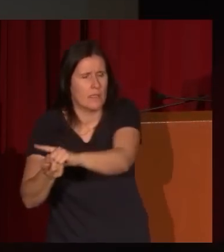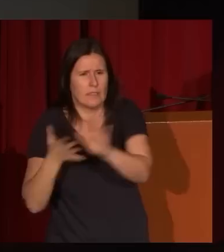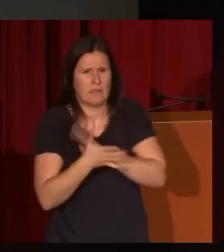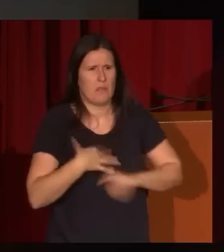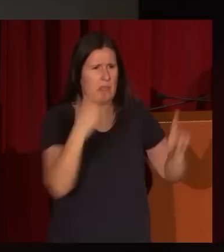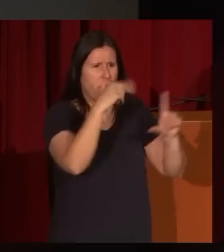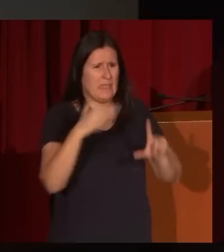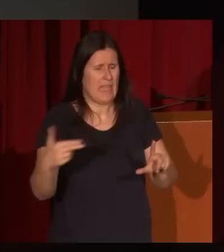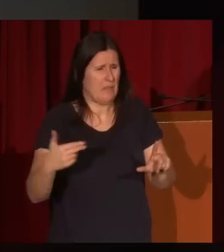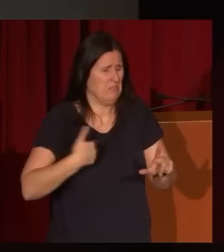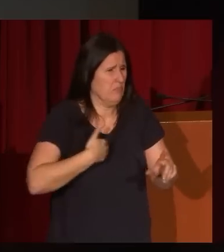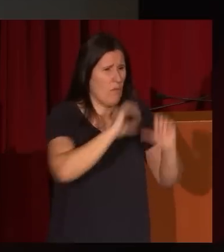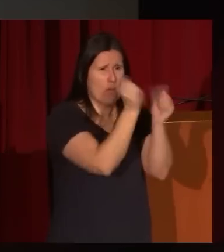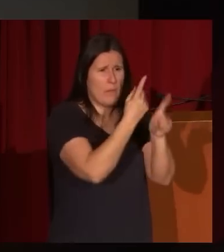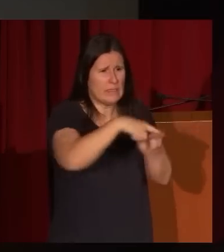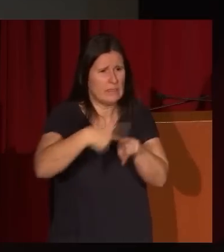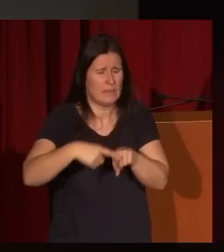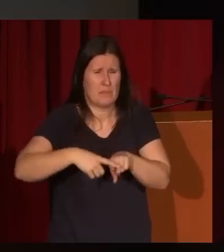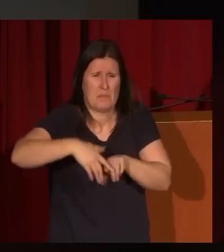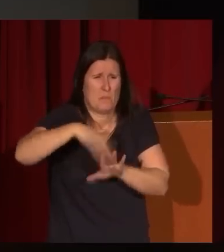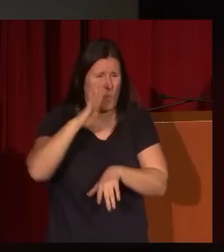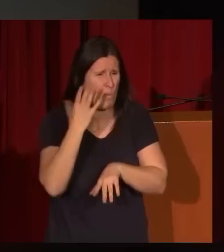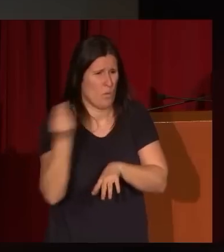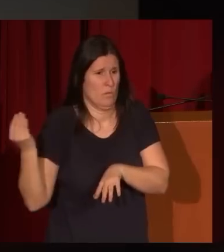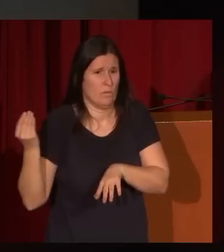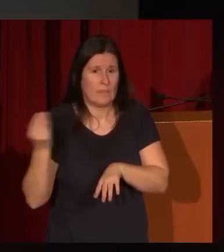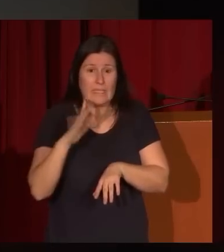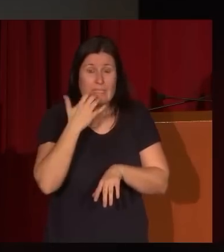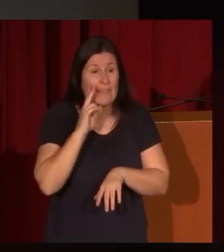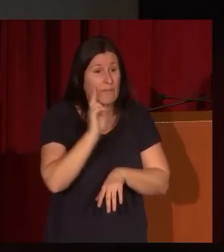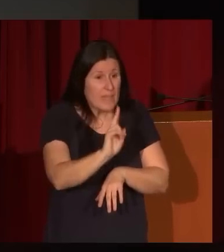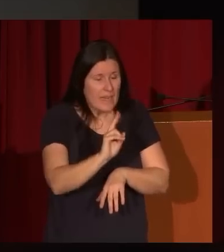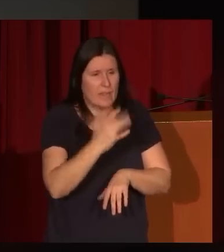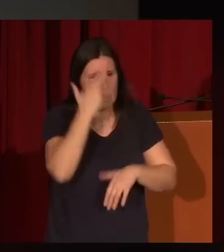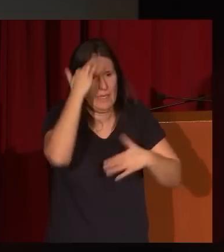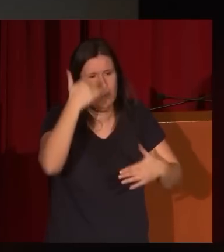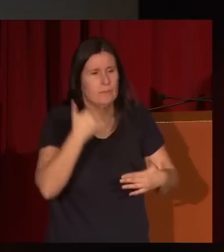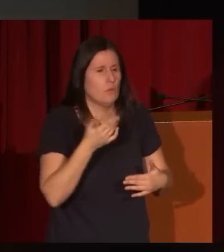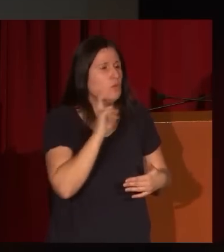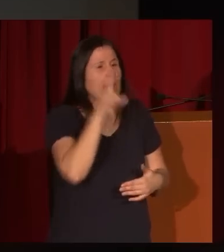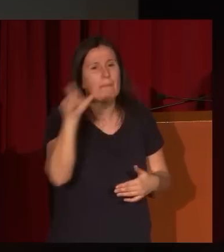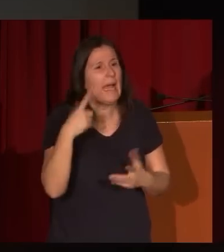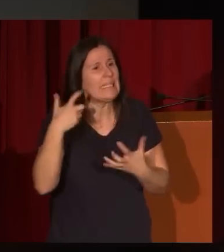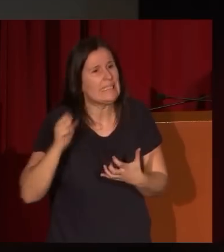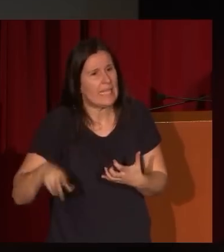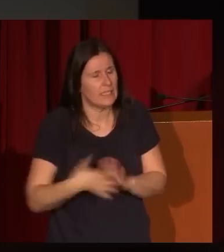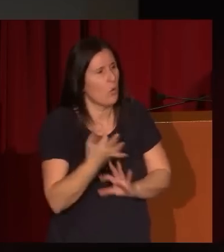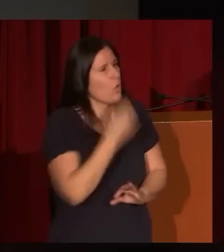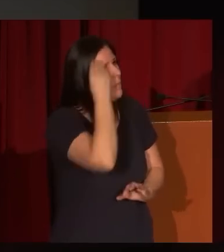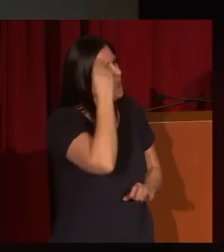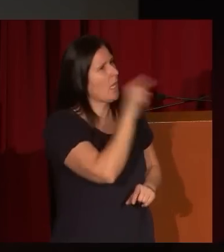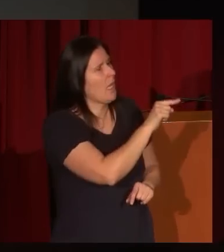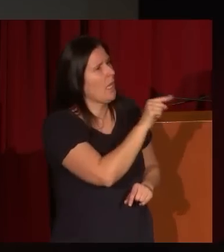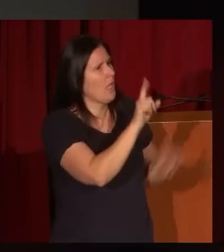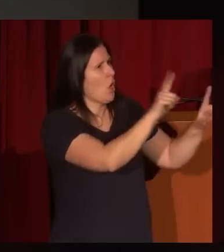de todas estas maneras diferentes y más. Es decir, si ustedes vieran y no supiéramos de quién estamos hablando, pensarían lógicamente